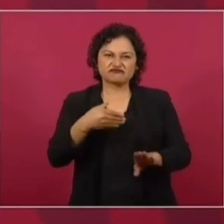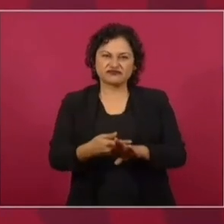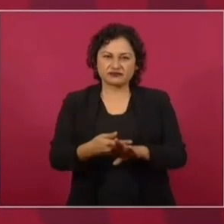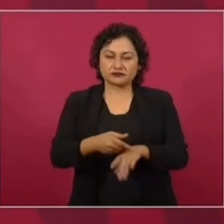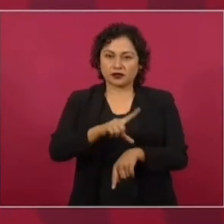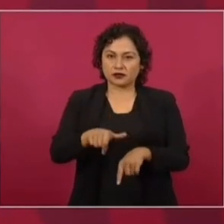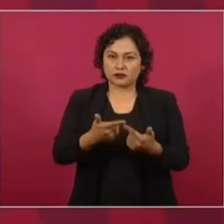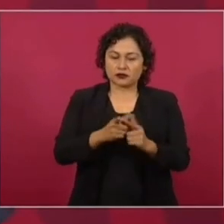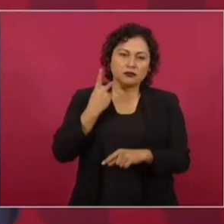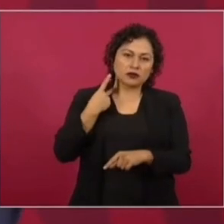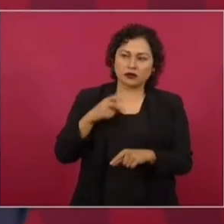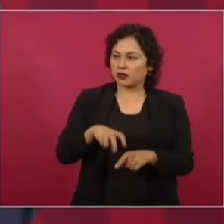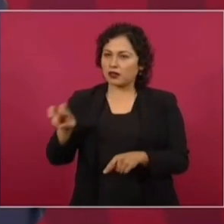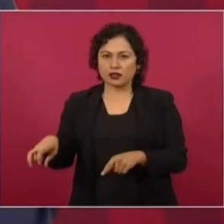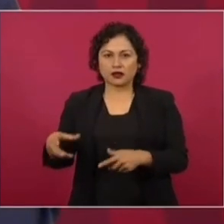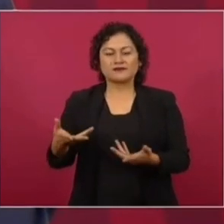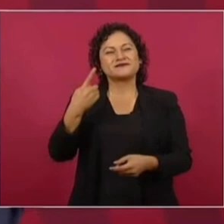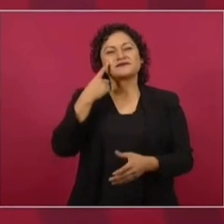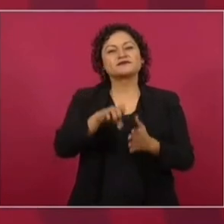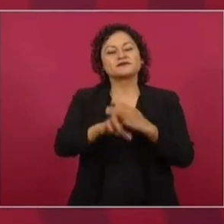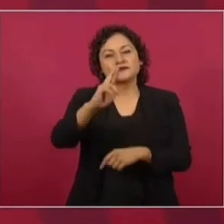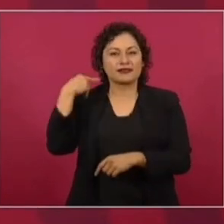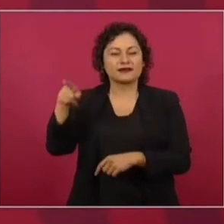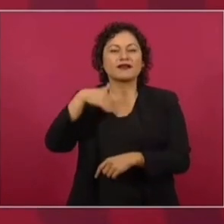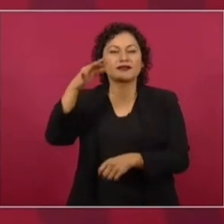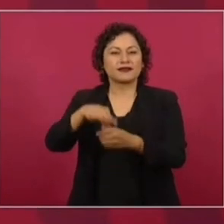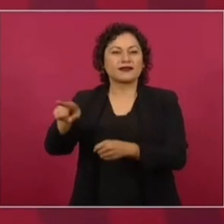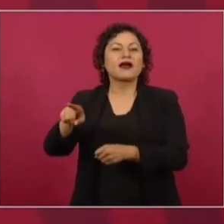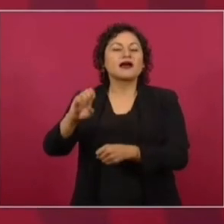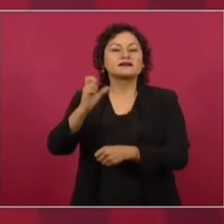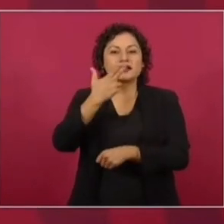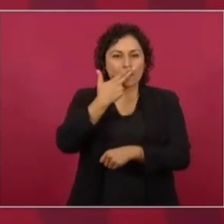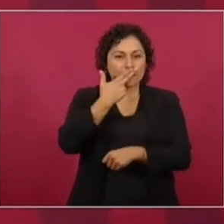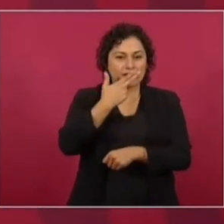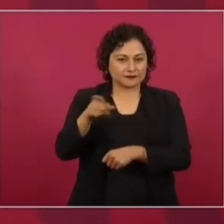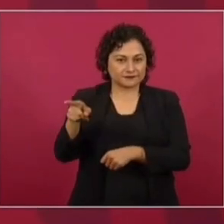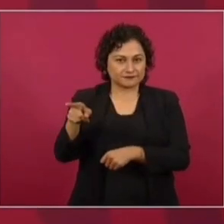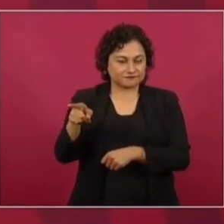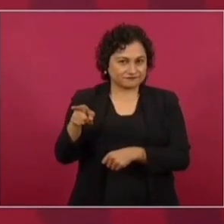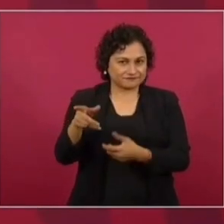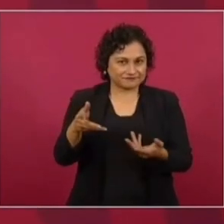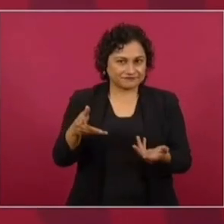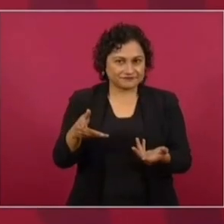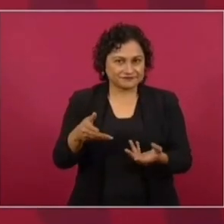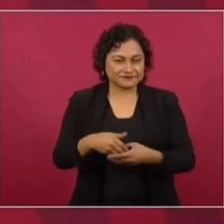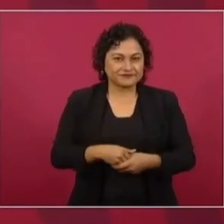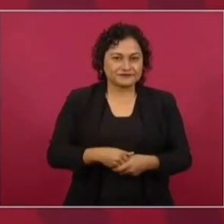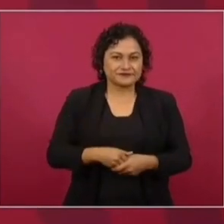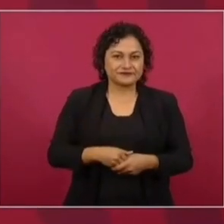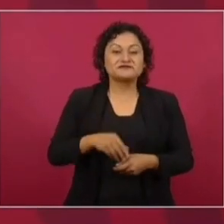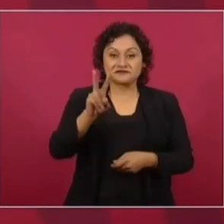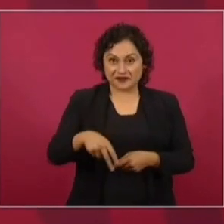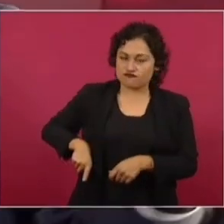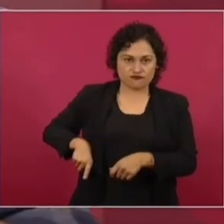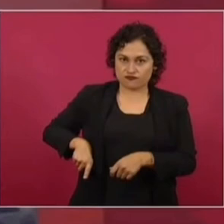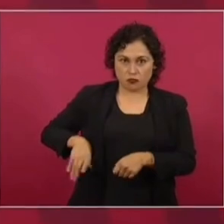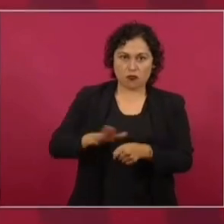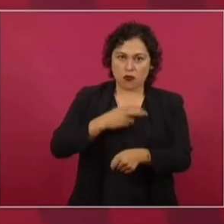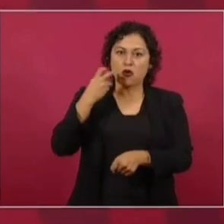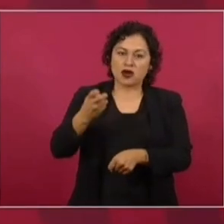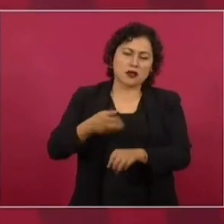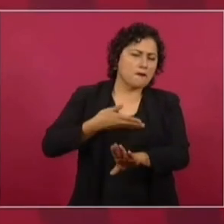Y les llegaron a llamar, por ejemplo, cuando hubo fraude en Chihuahua, en centro de Estado, les llegaron a llamar fraude patriótico.